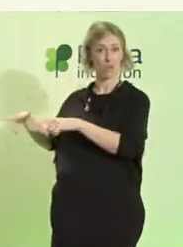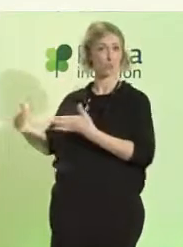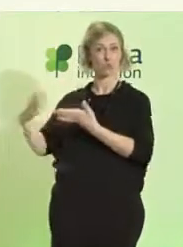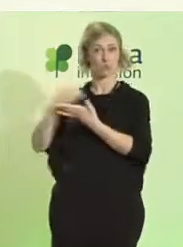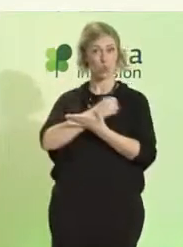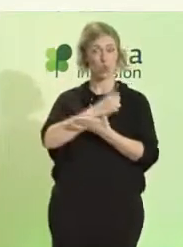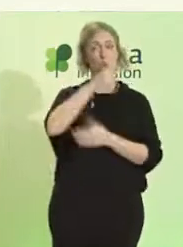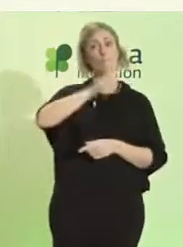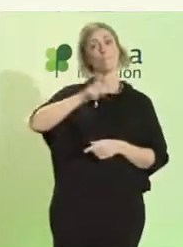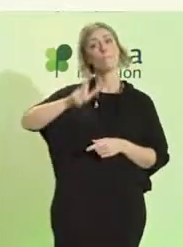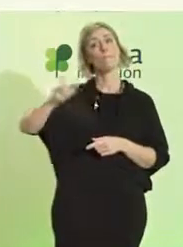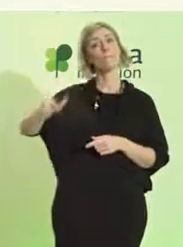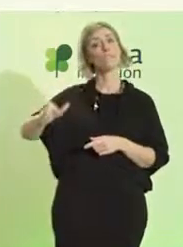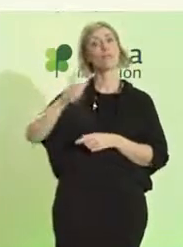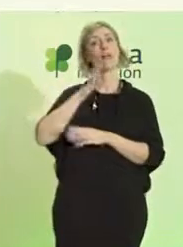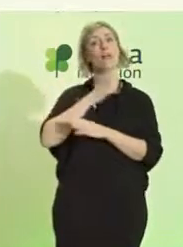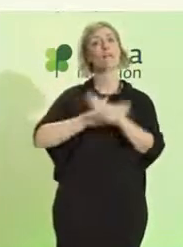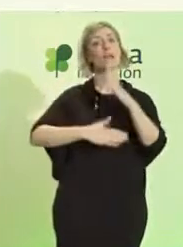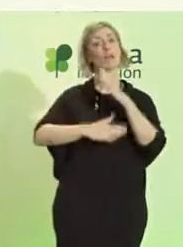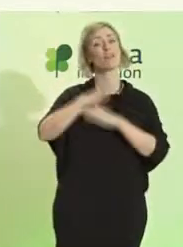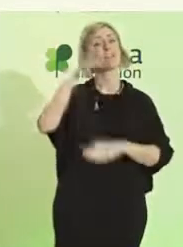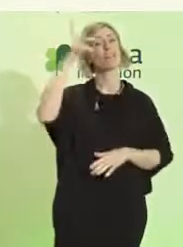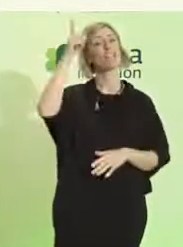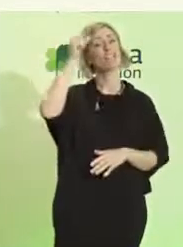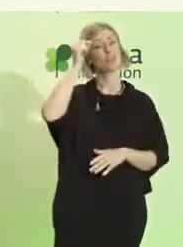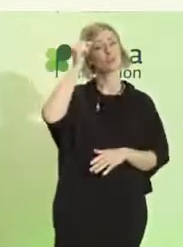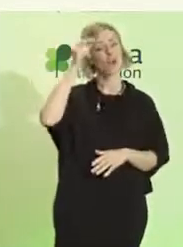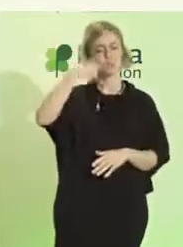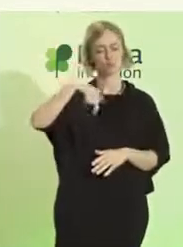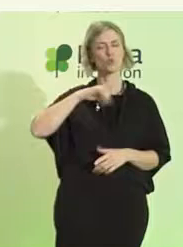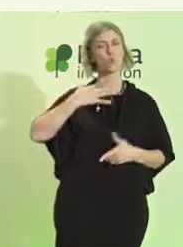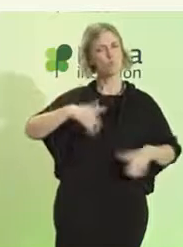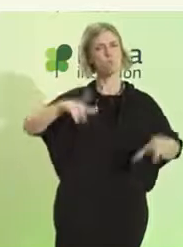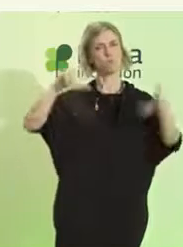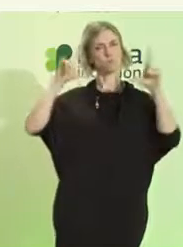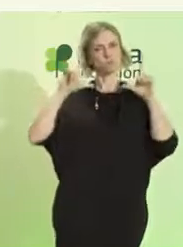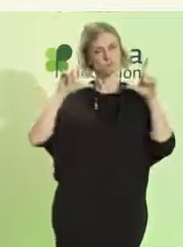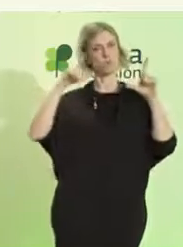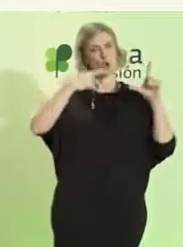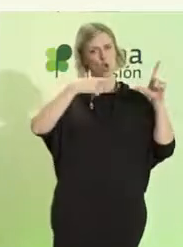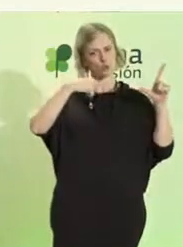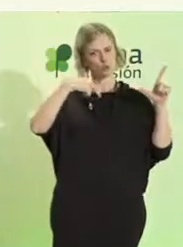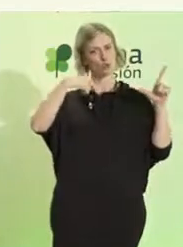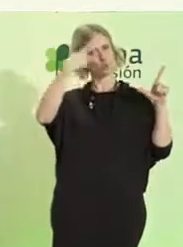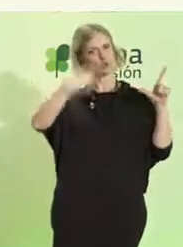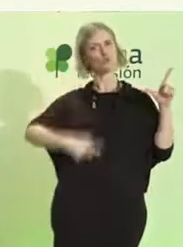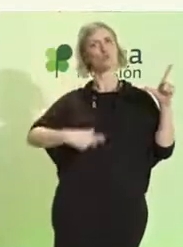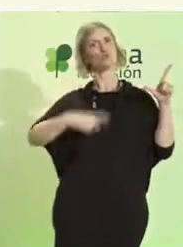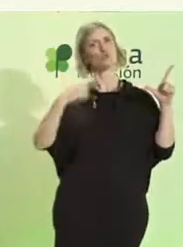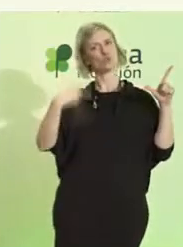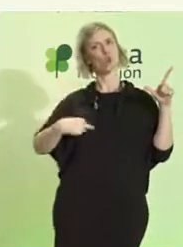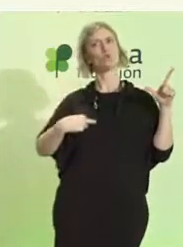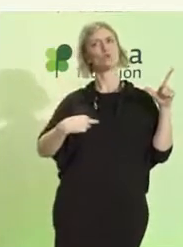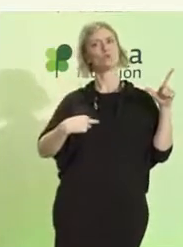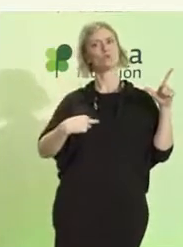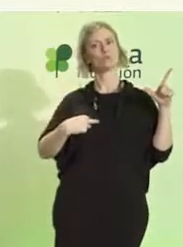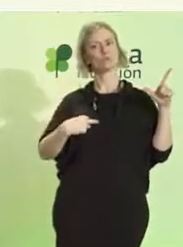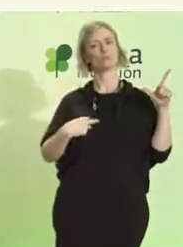con discapacidad intelectual somos protagonistas. De eso se trata, de que